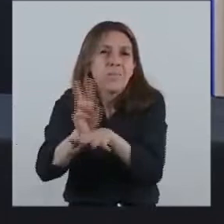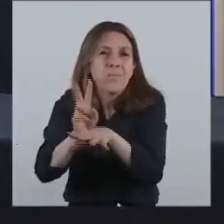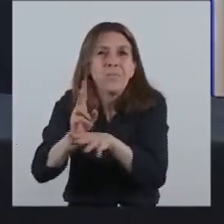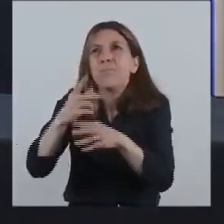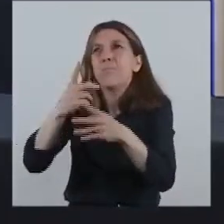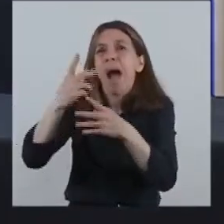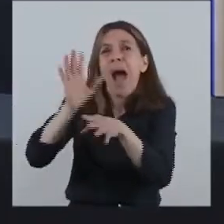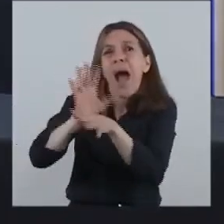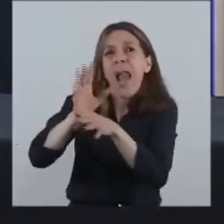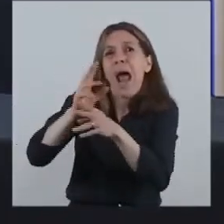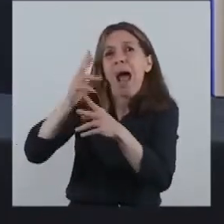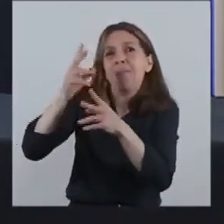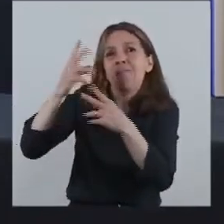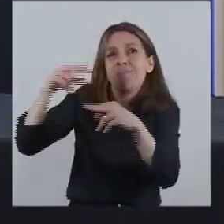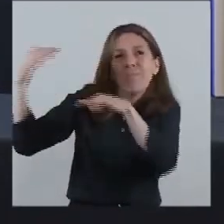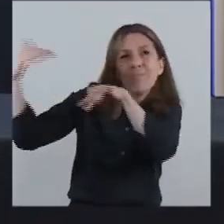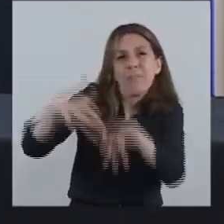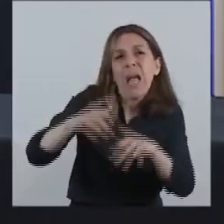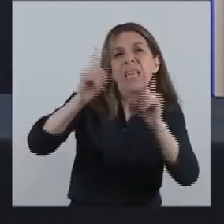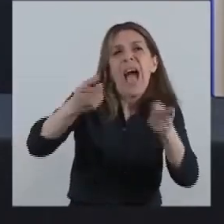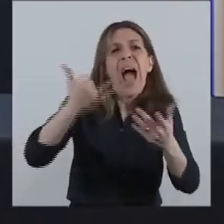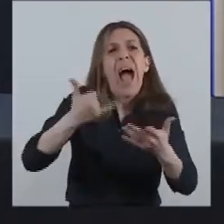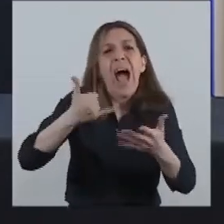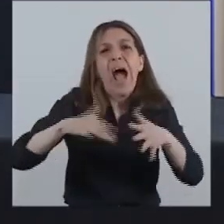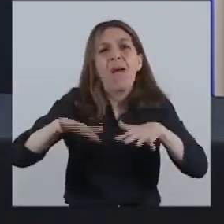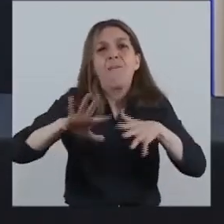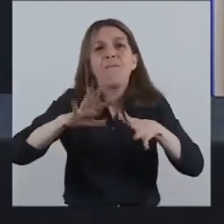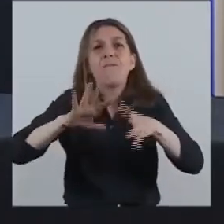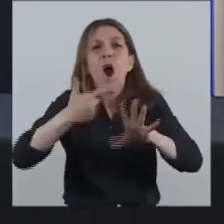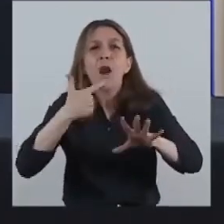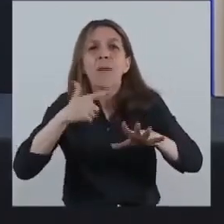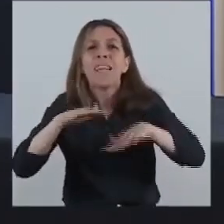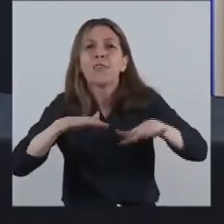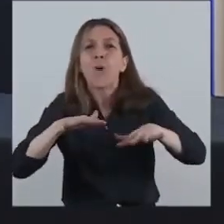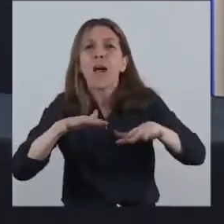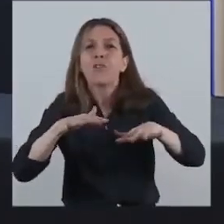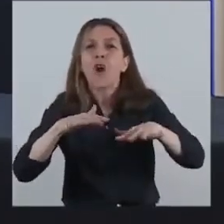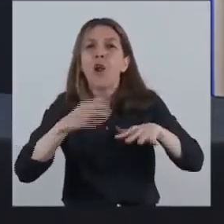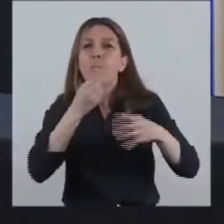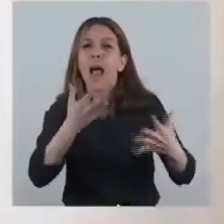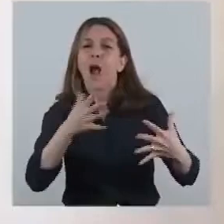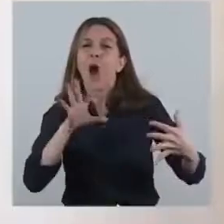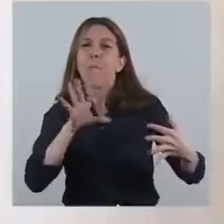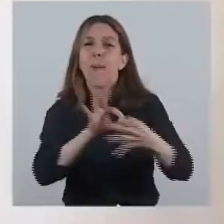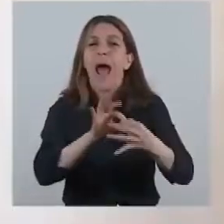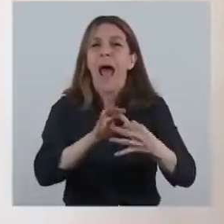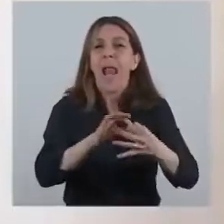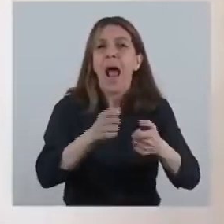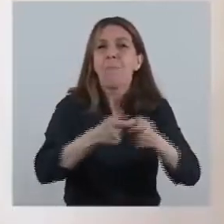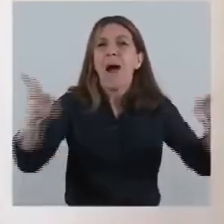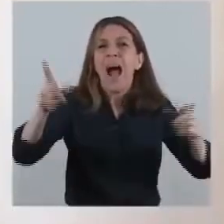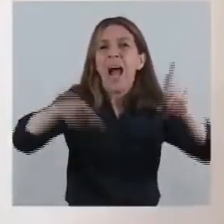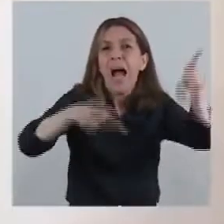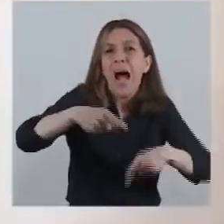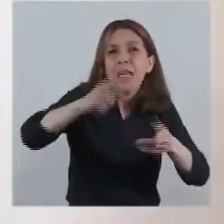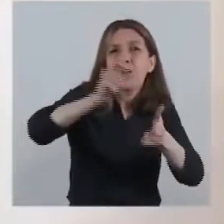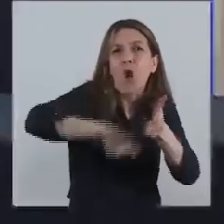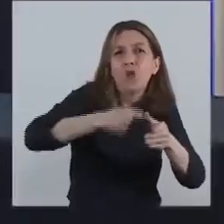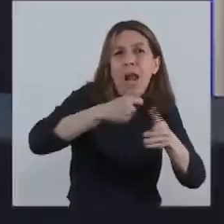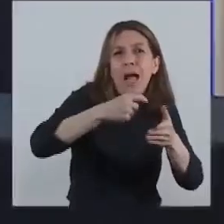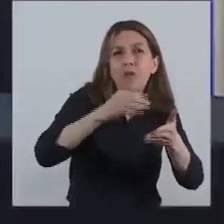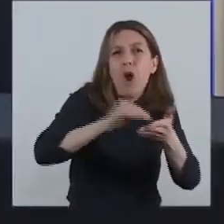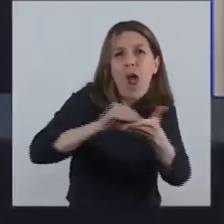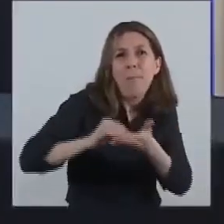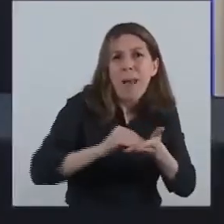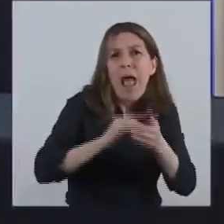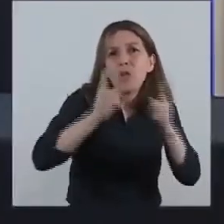que nos permitan tener un ambiente más propicio para generar empleo, para la producción, para el desarrollo en general.